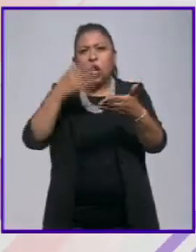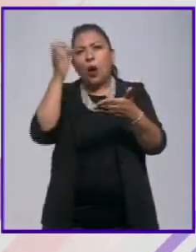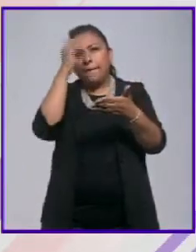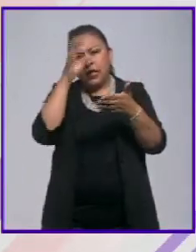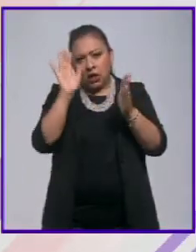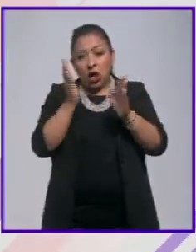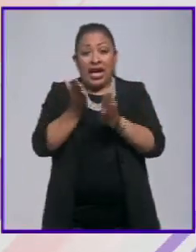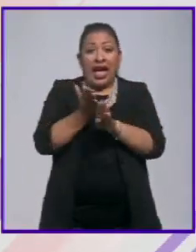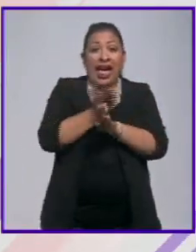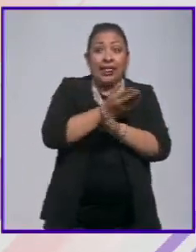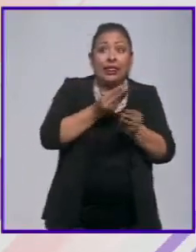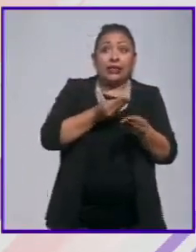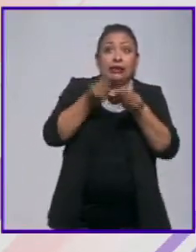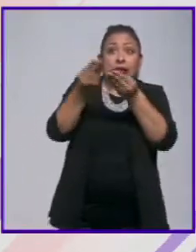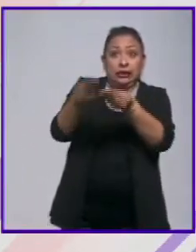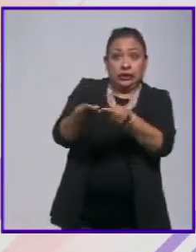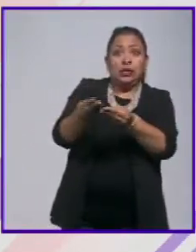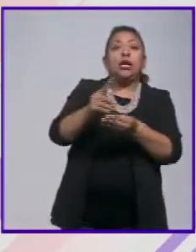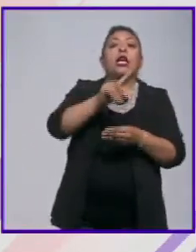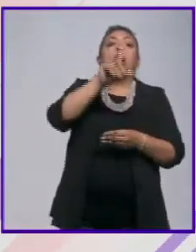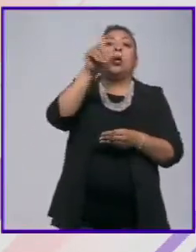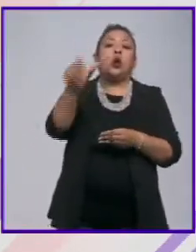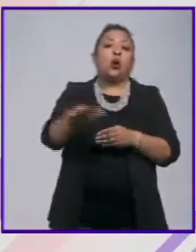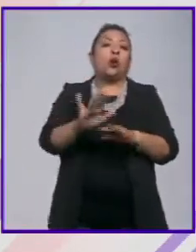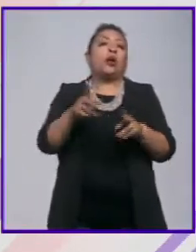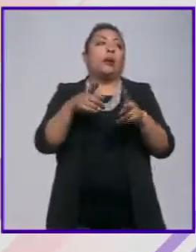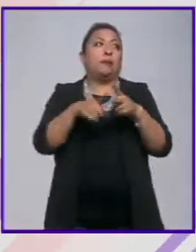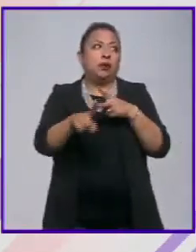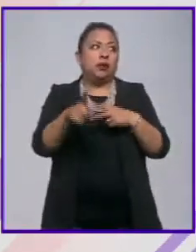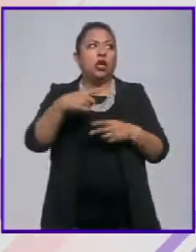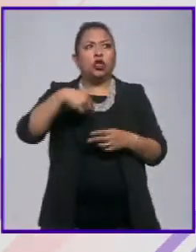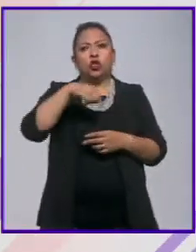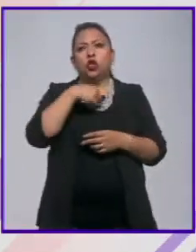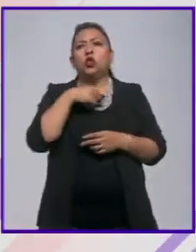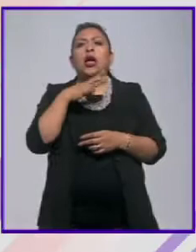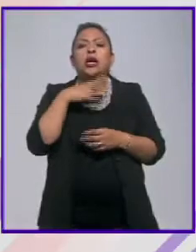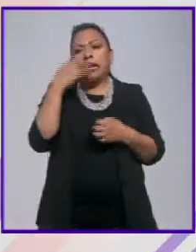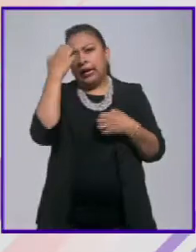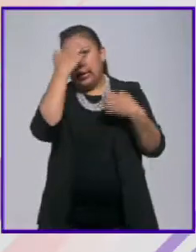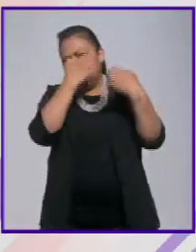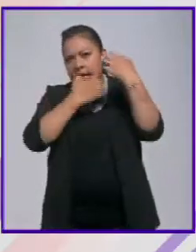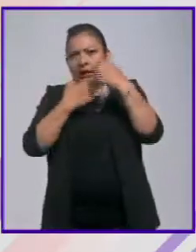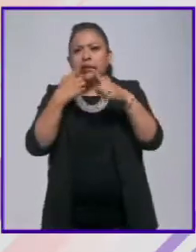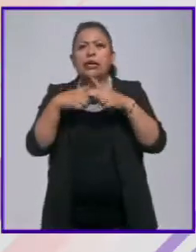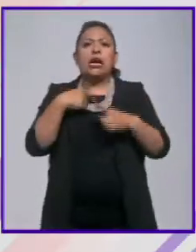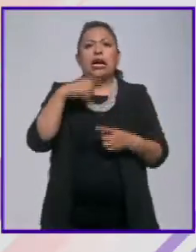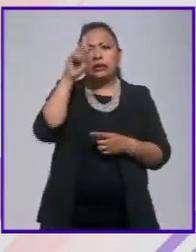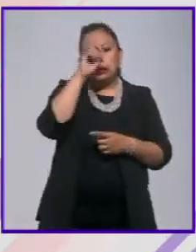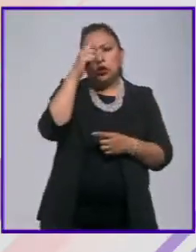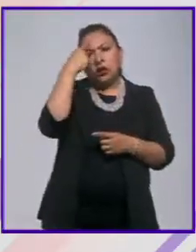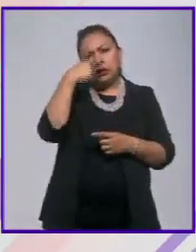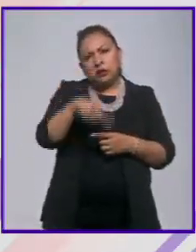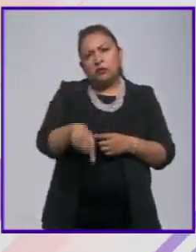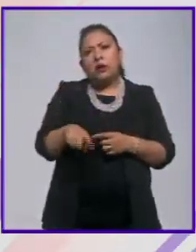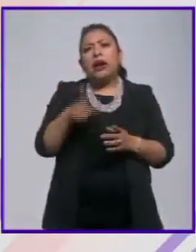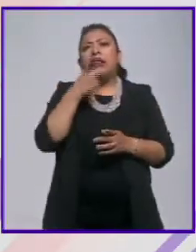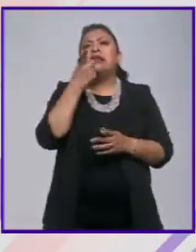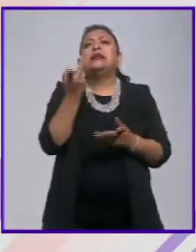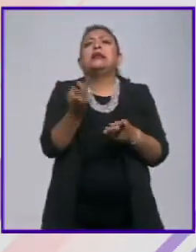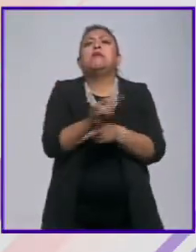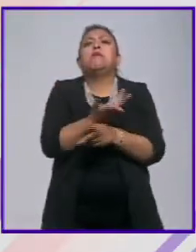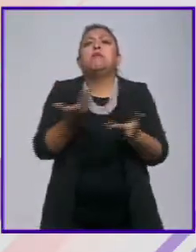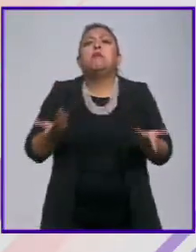todavía antes de subirlo y entonces ya podemos y nosotros haremos un análisis con los asesores para decirles qué